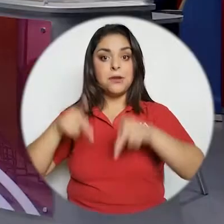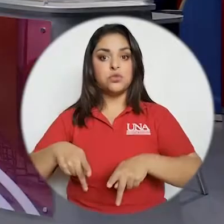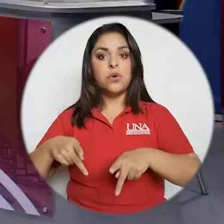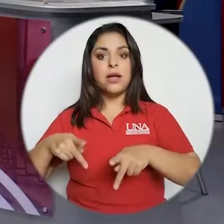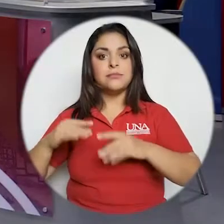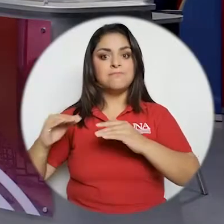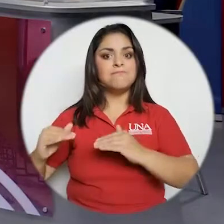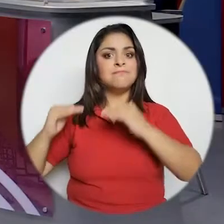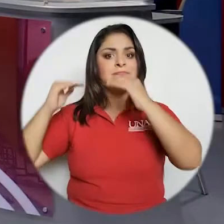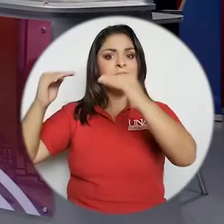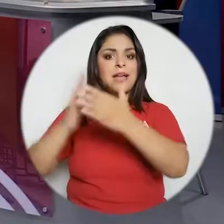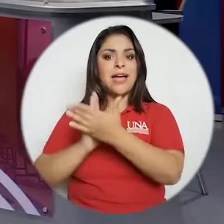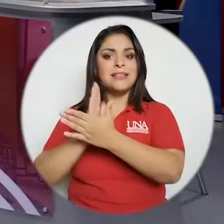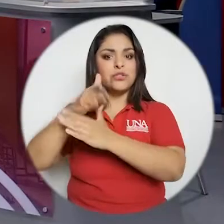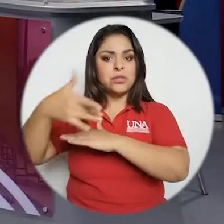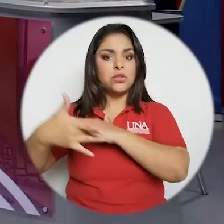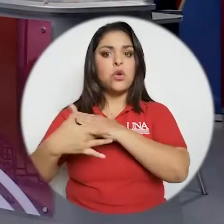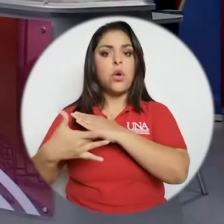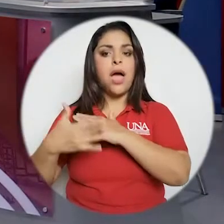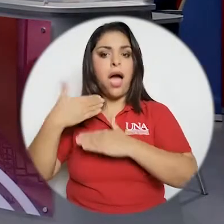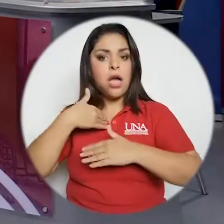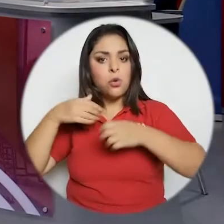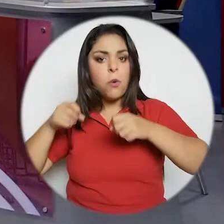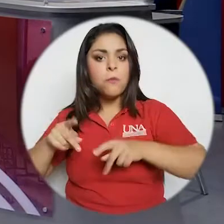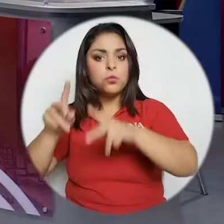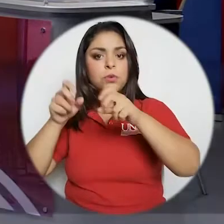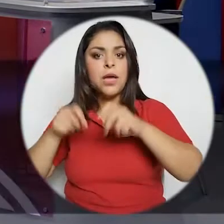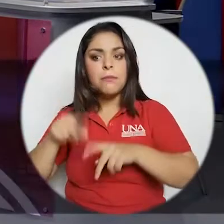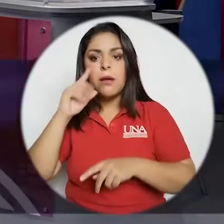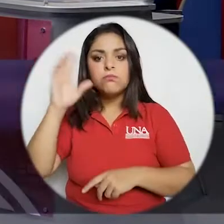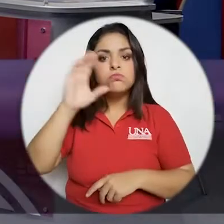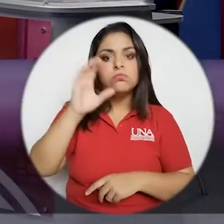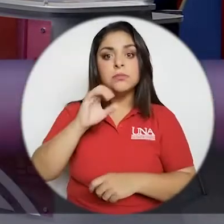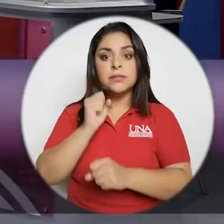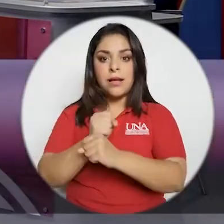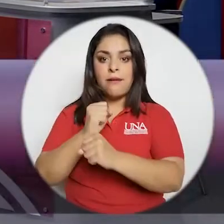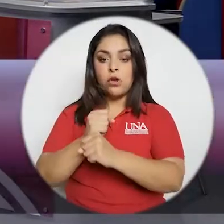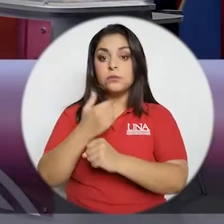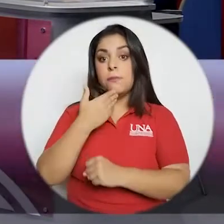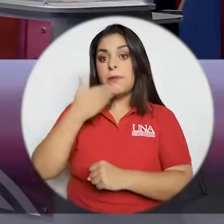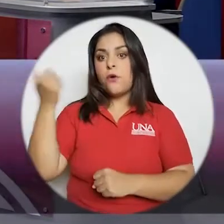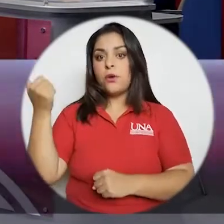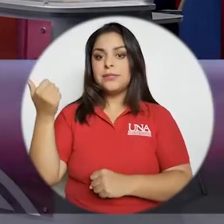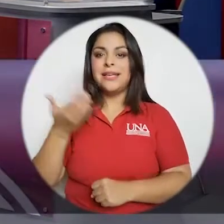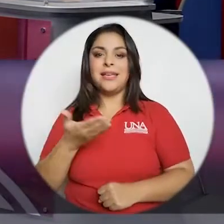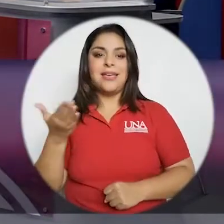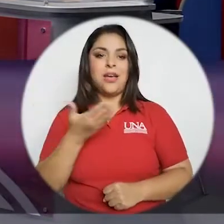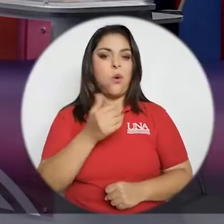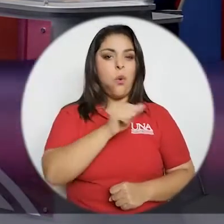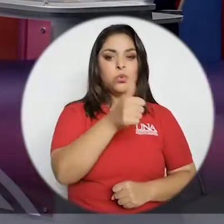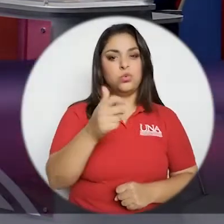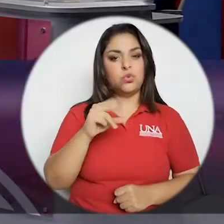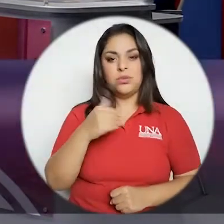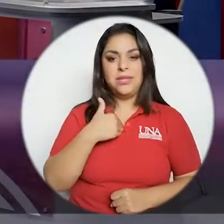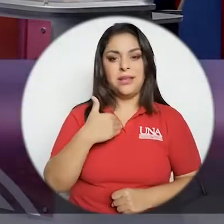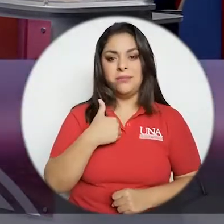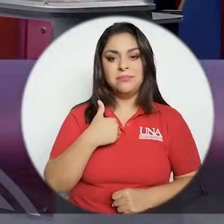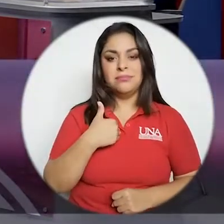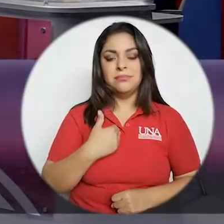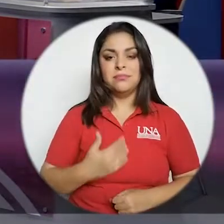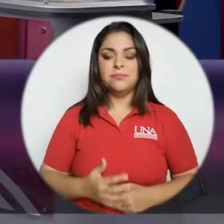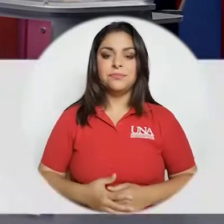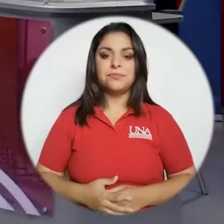personas con alto acceso tecnológico para poder ingresar a medios de trabajo que tienen mejores condiciones que los que no